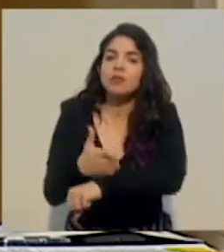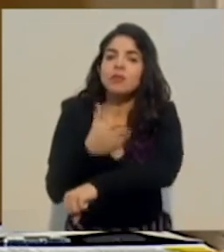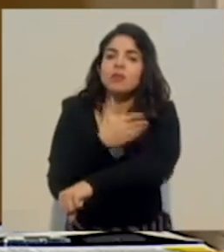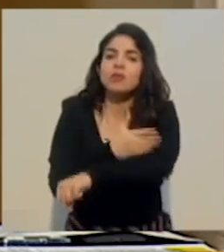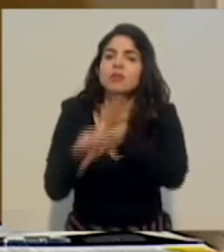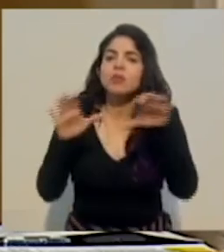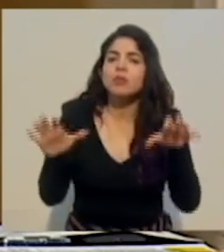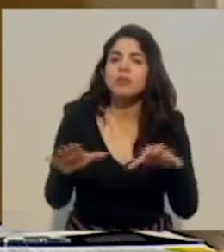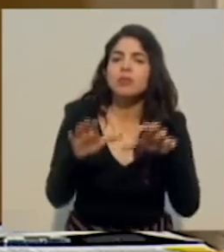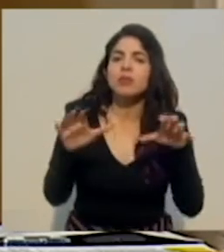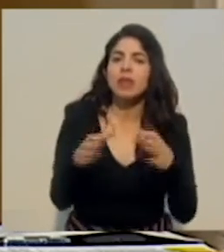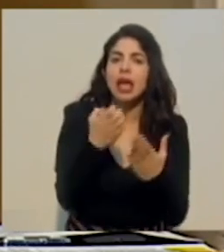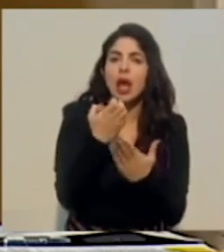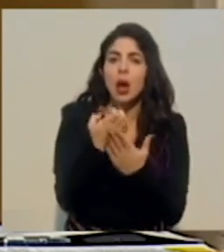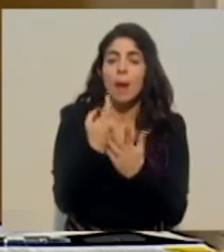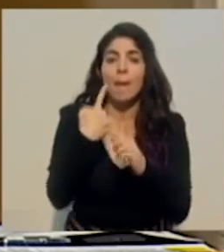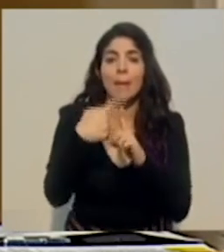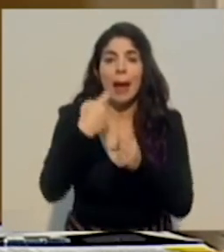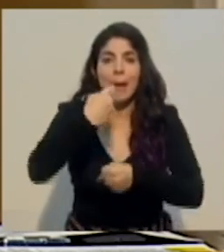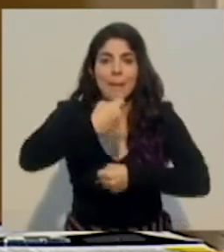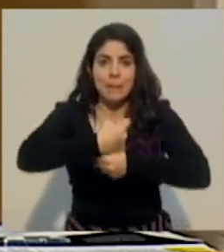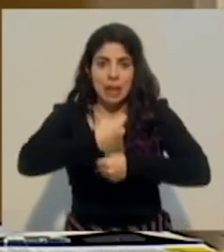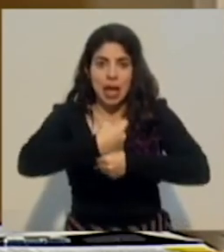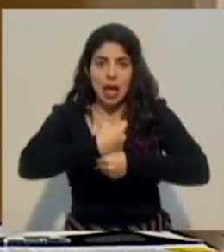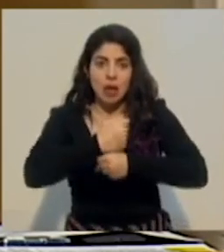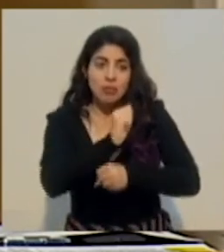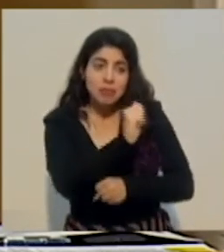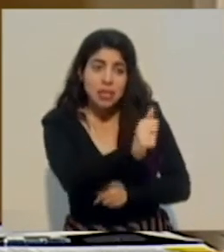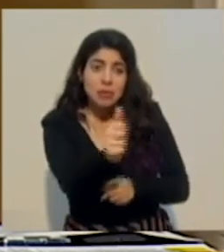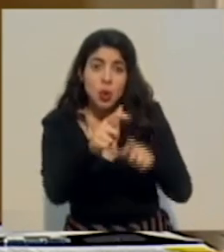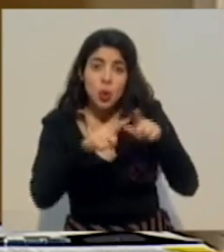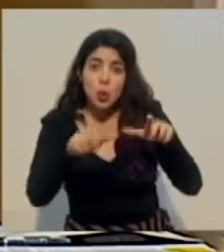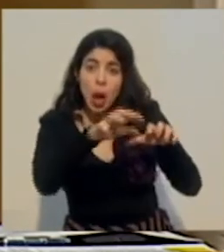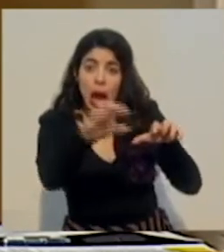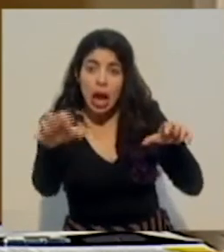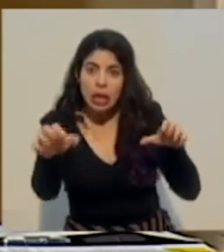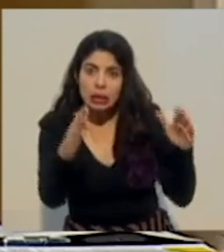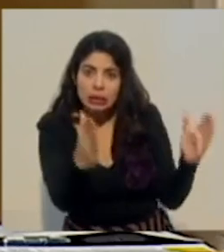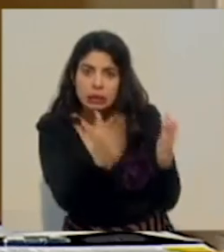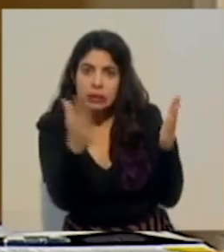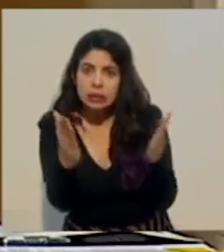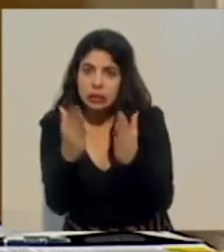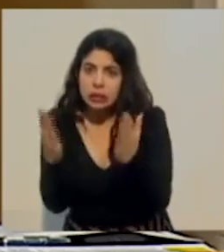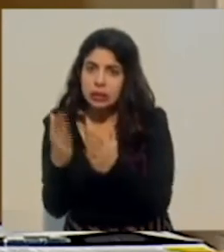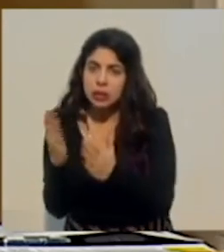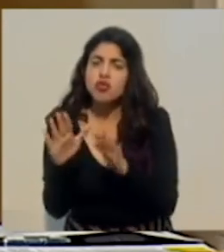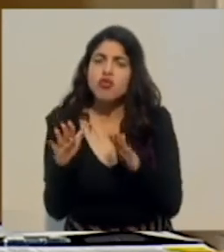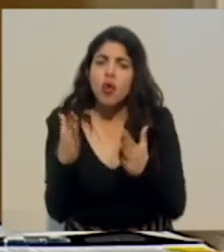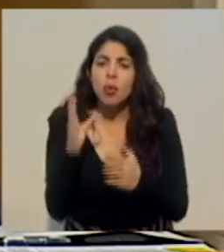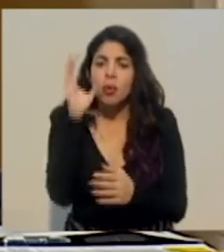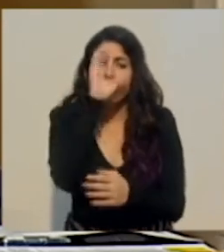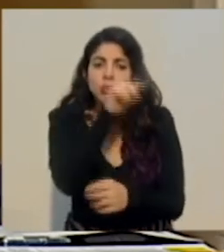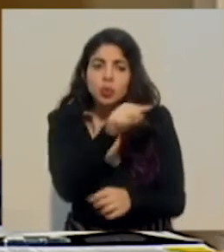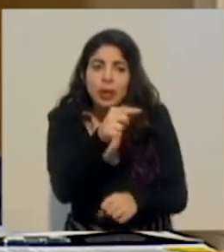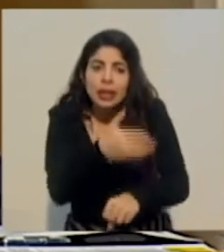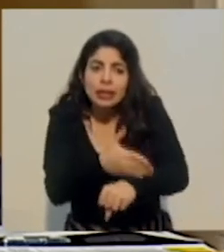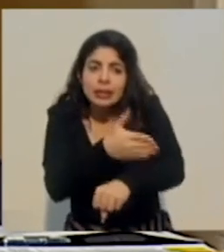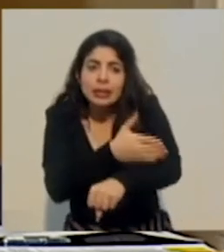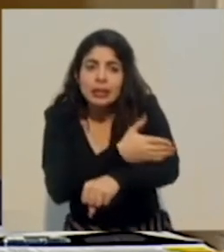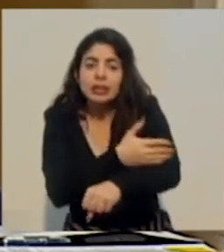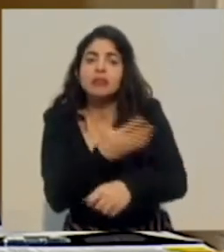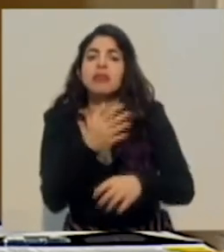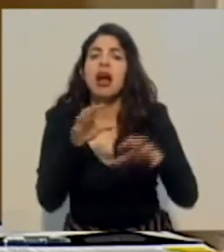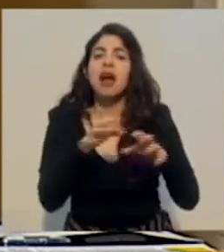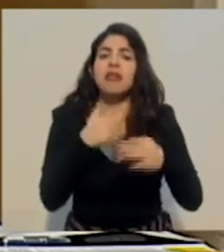y el empleo a nivel de los territorios, buscando recuperar no sólo actividades de ocio, sino de salud mental